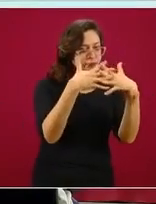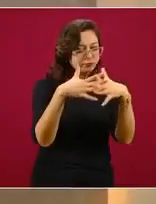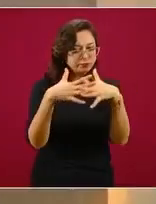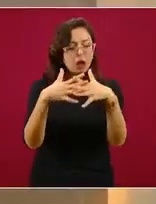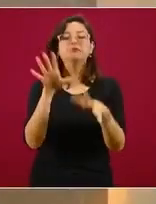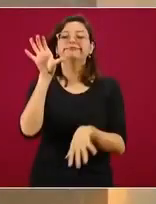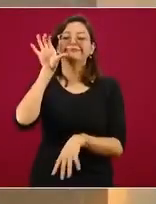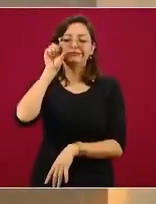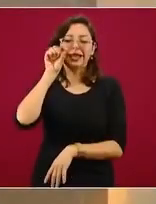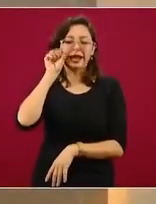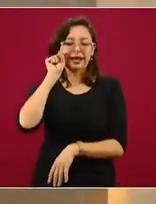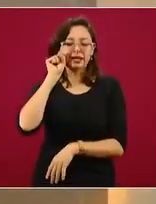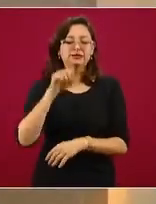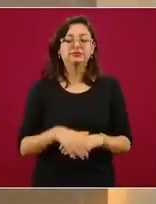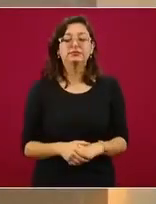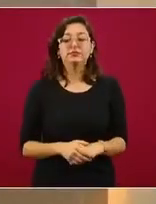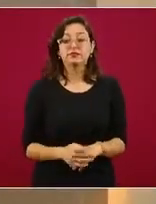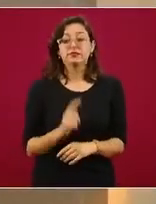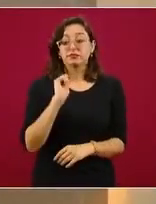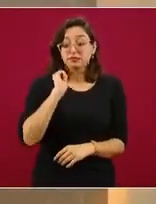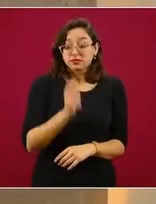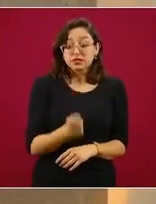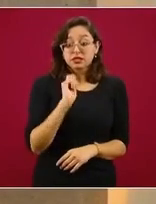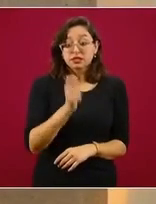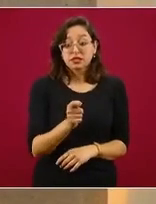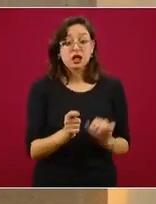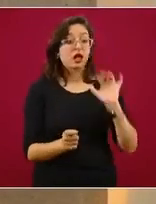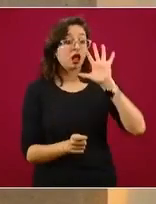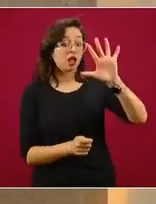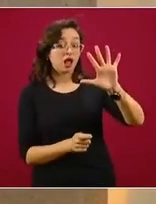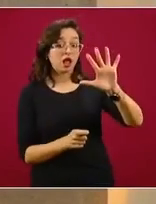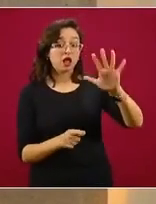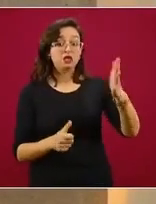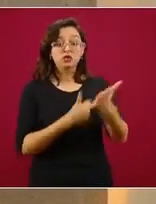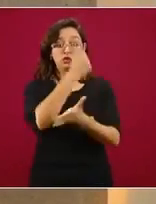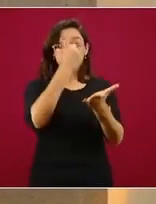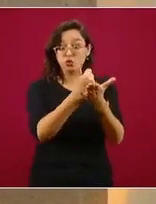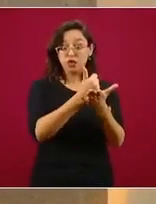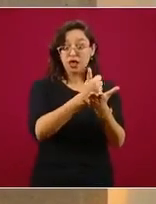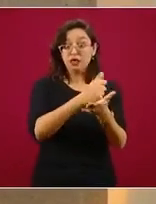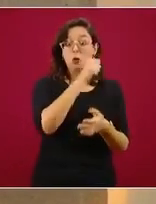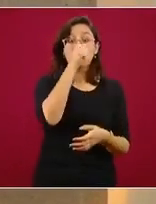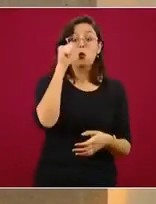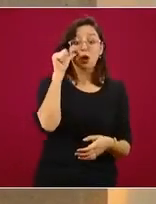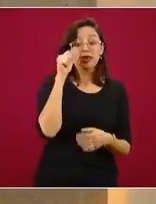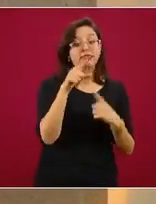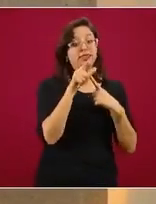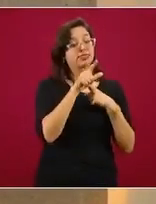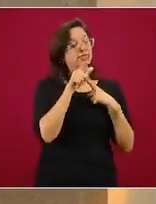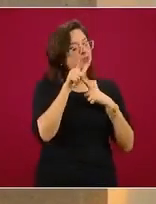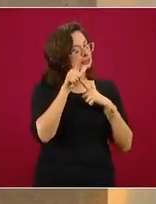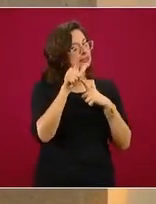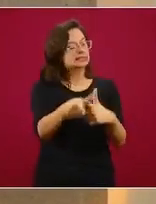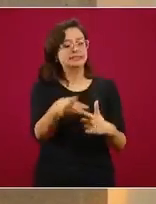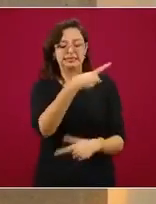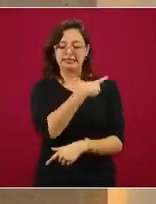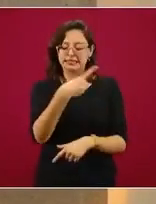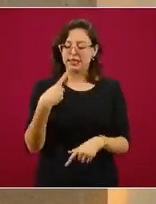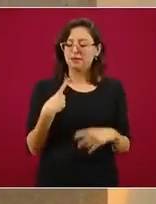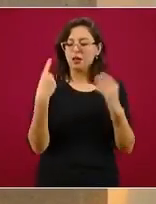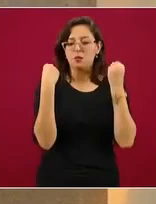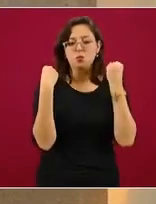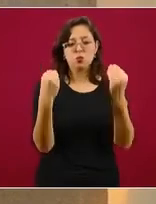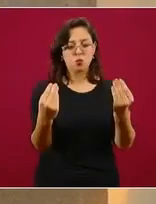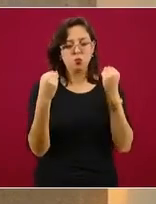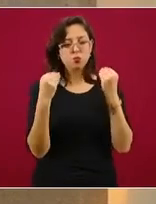naranja. Esto quiere decir que la población de la región Juárez tiene que seguir teniendo muchos, muchos